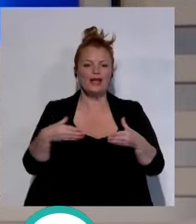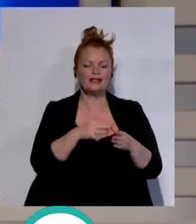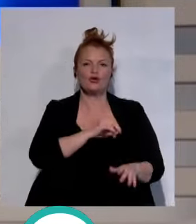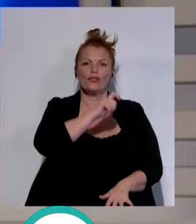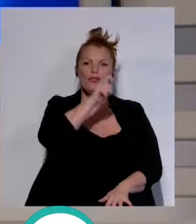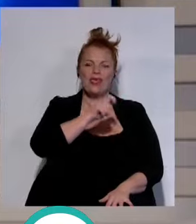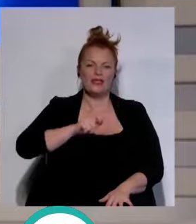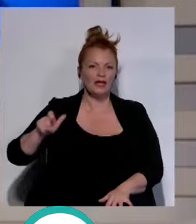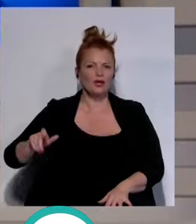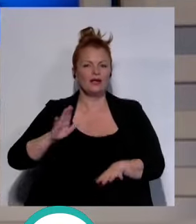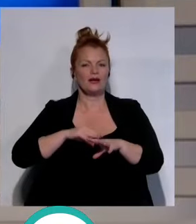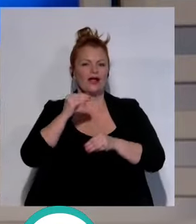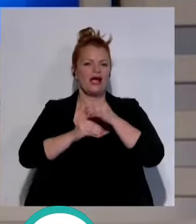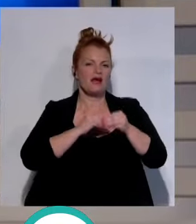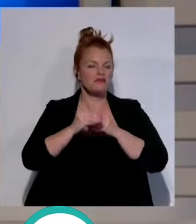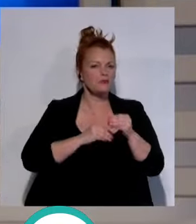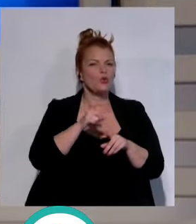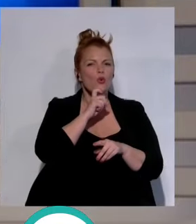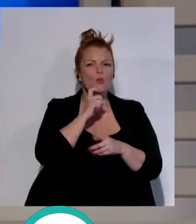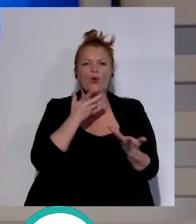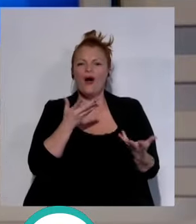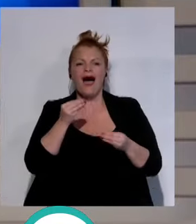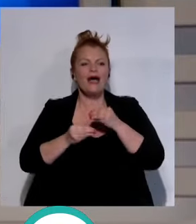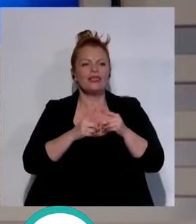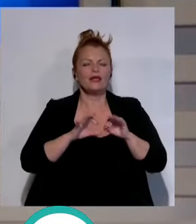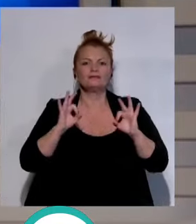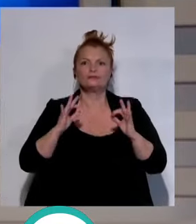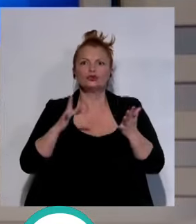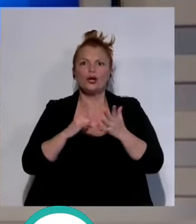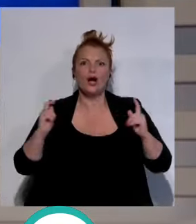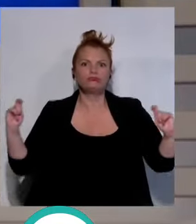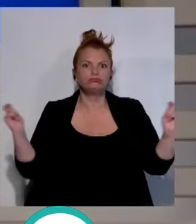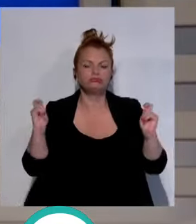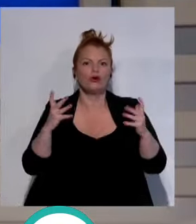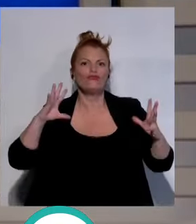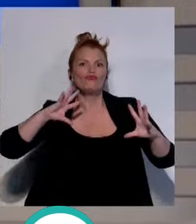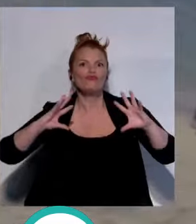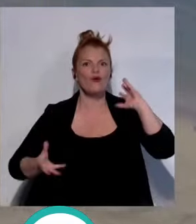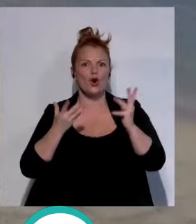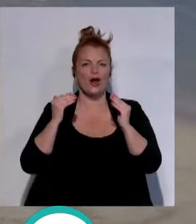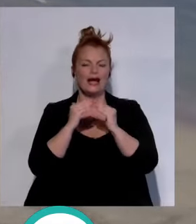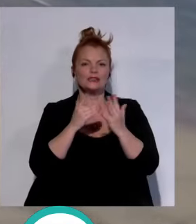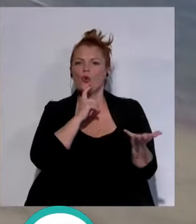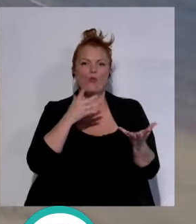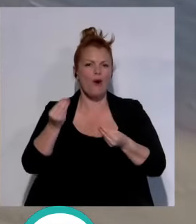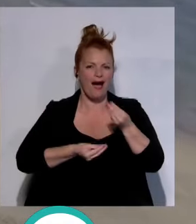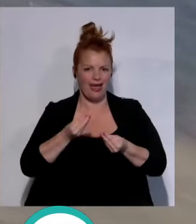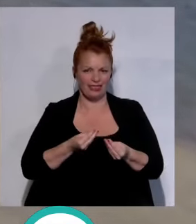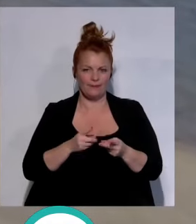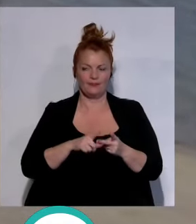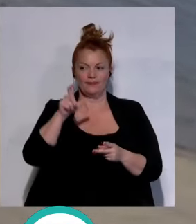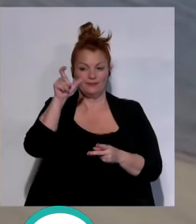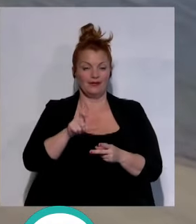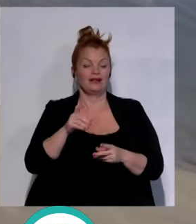ciudadanos ciudadanas a título individual cómo actuar ante un fuego en casa la fortaleza sigue siendo